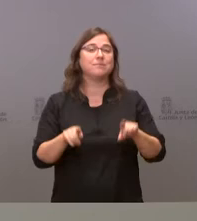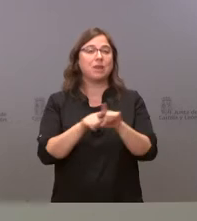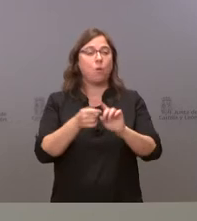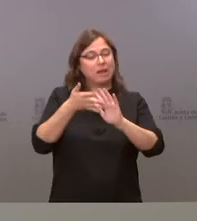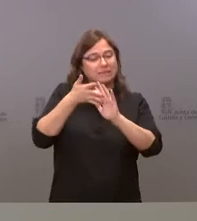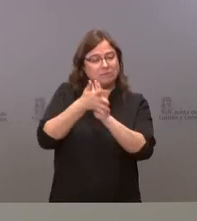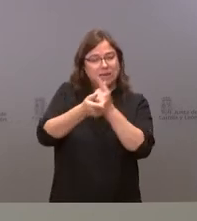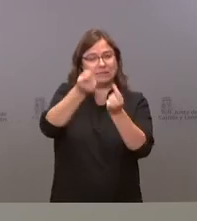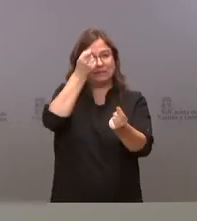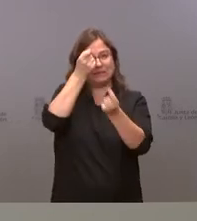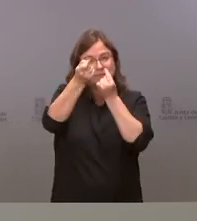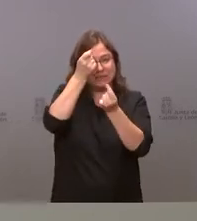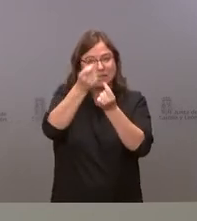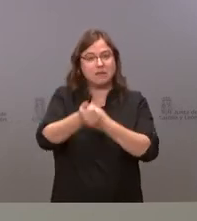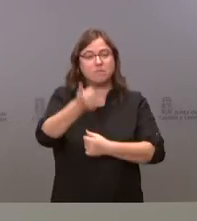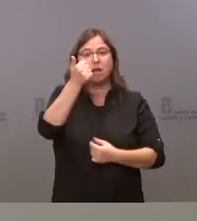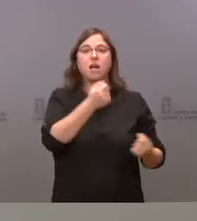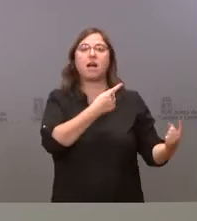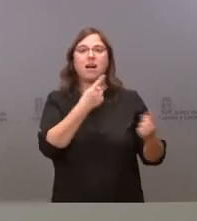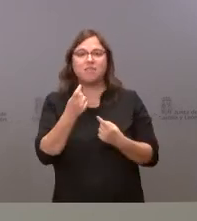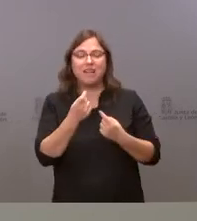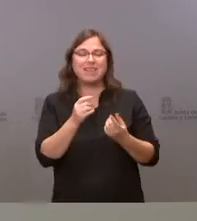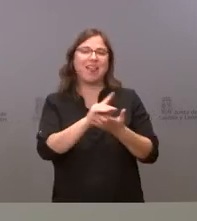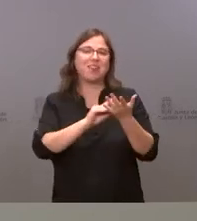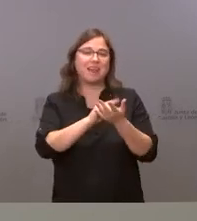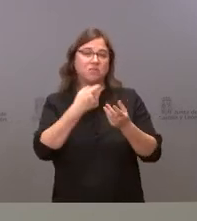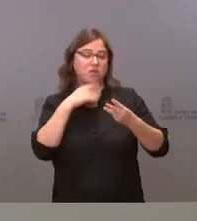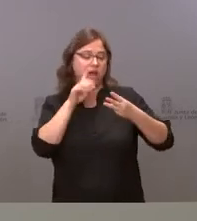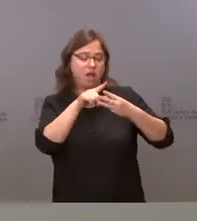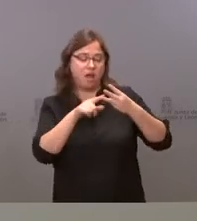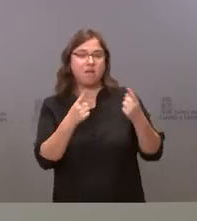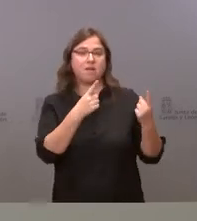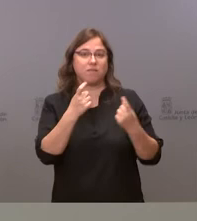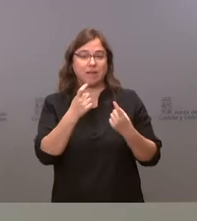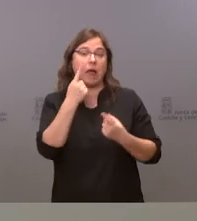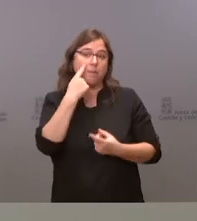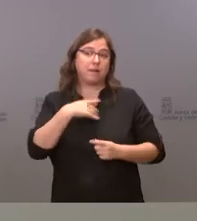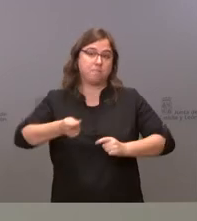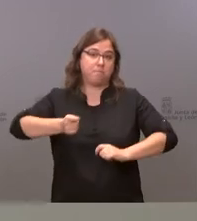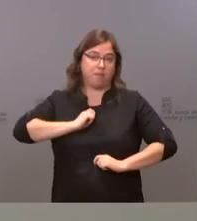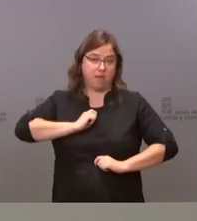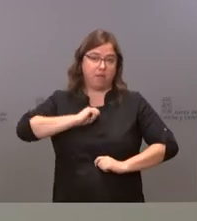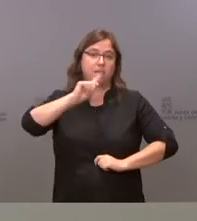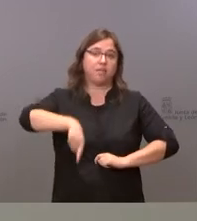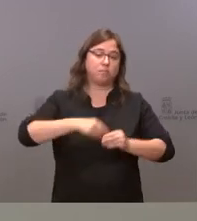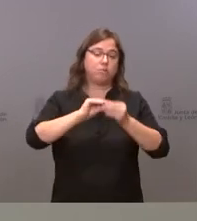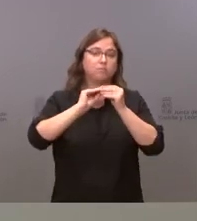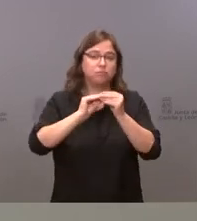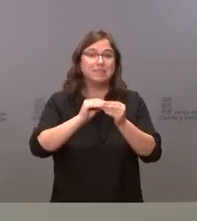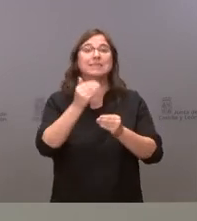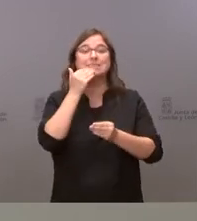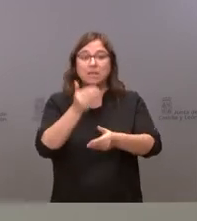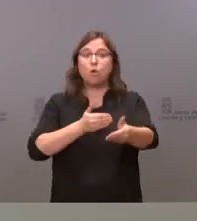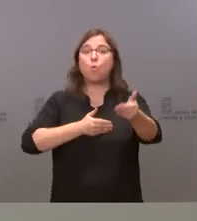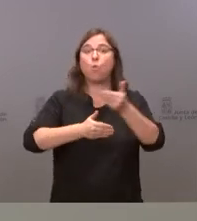más detalle el presupuesto tendremos que conocer esos datos y esperemos poder disponer de los mismos por tanto si usted me pregunta que cuándo vamos a